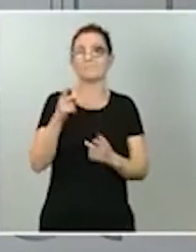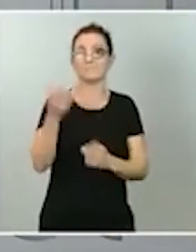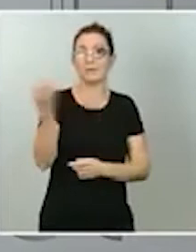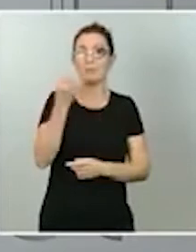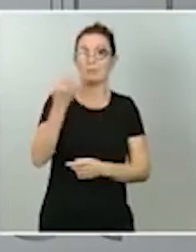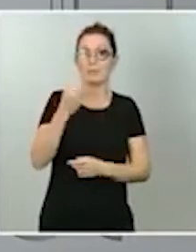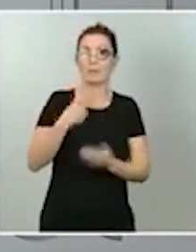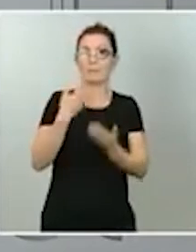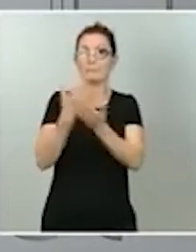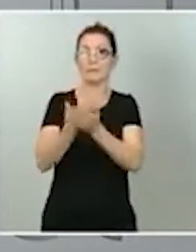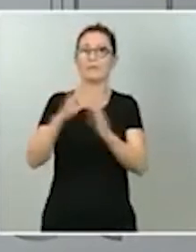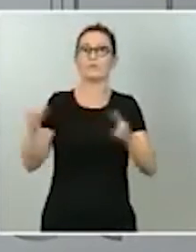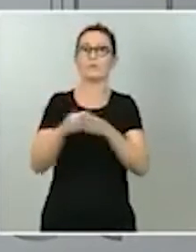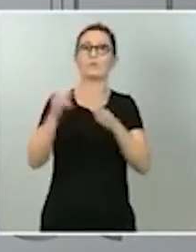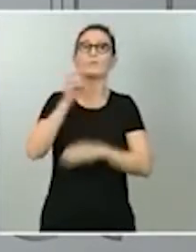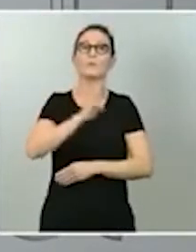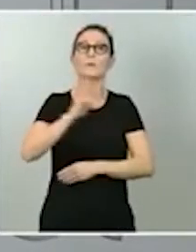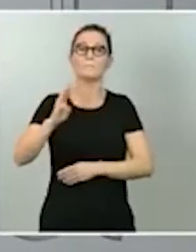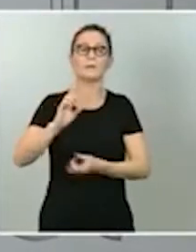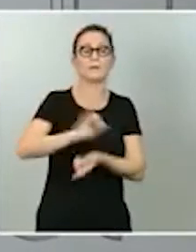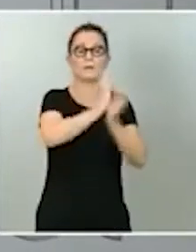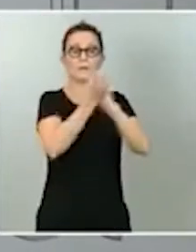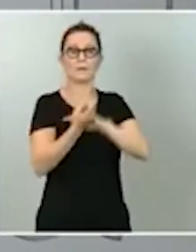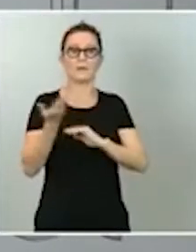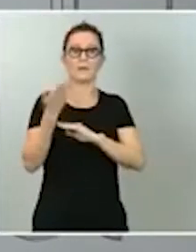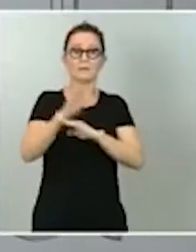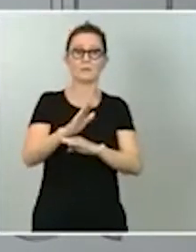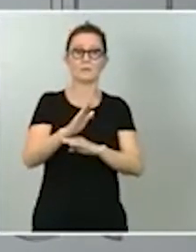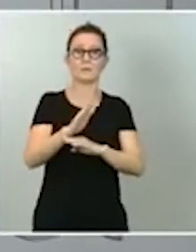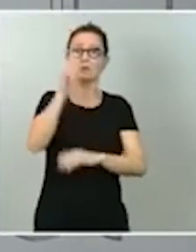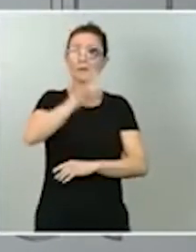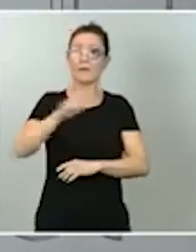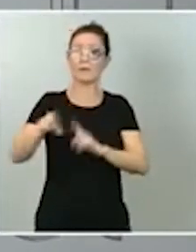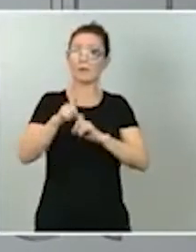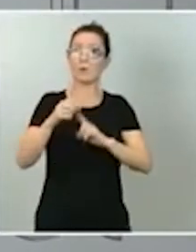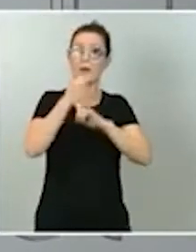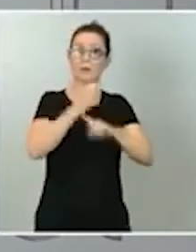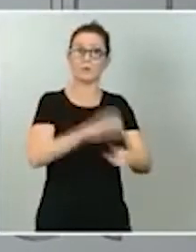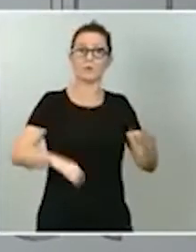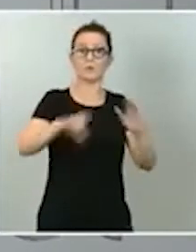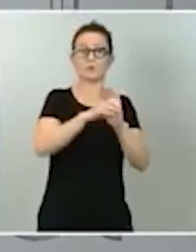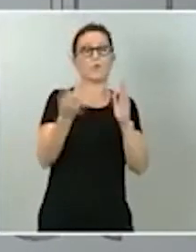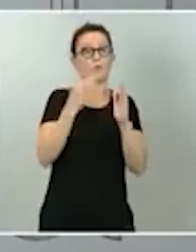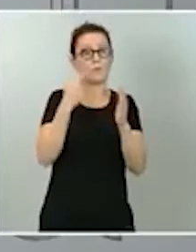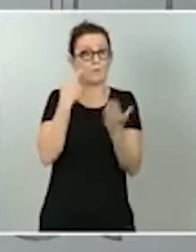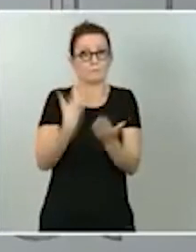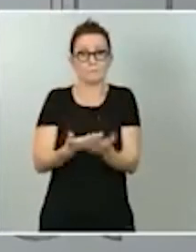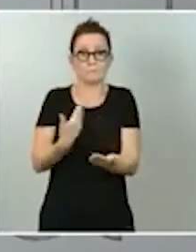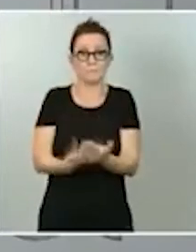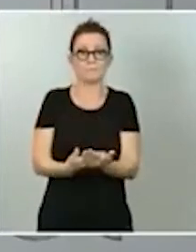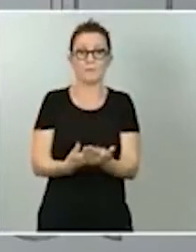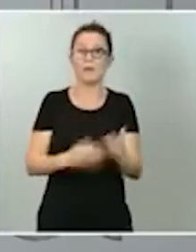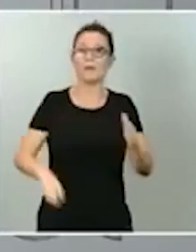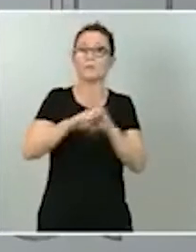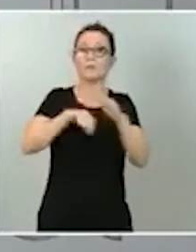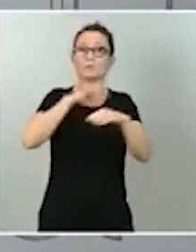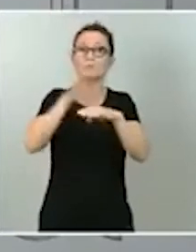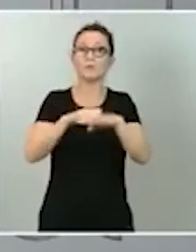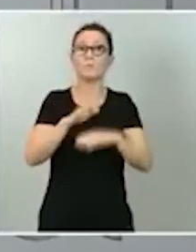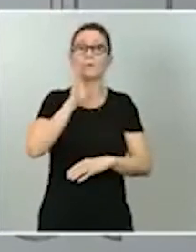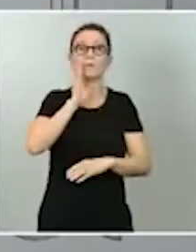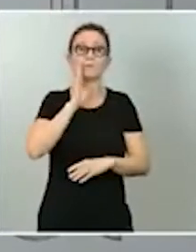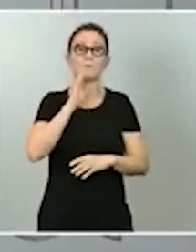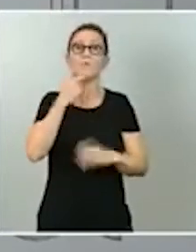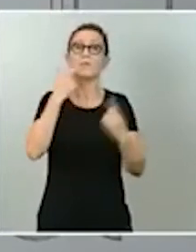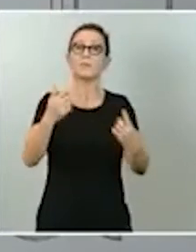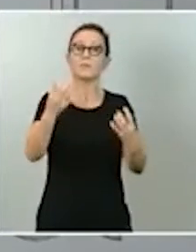se llaman constitucionalistas tienen que demostrarlo a fuerza de los hechos y la Constitución se cumple, como decimos siempre, de la A a